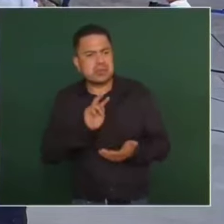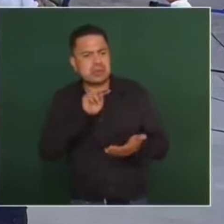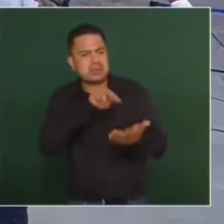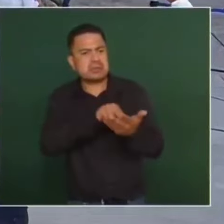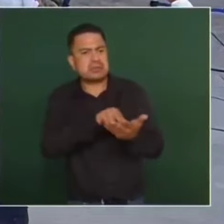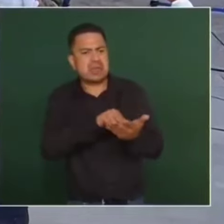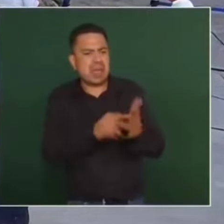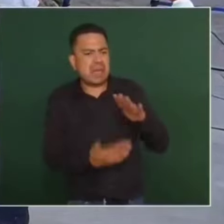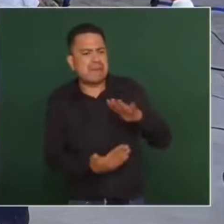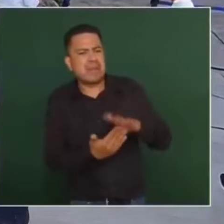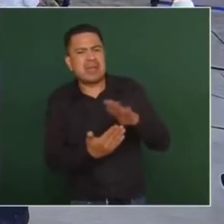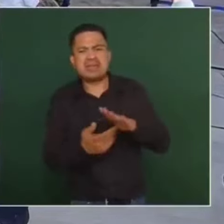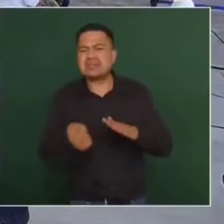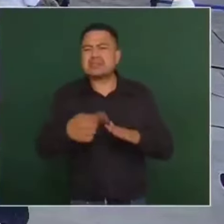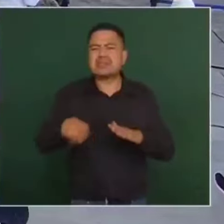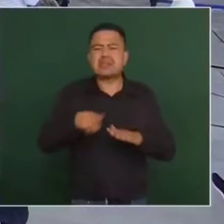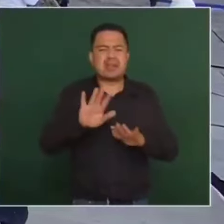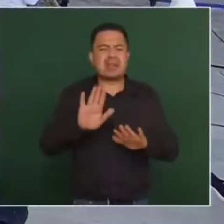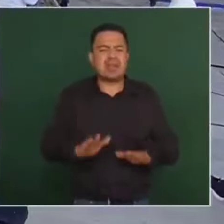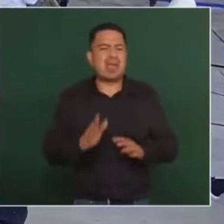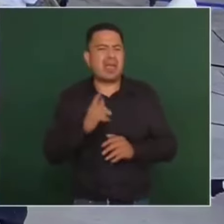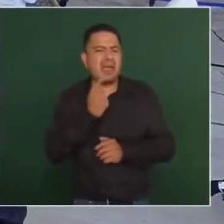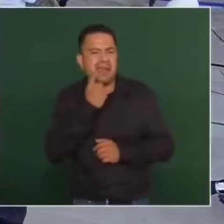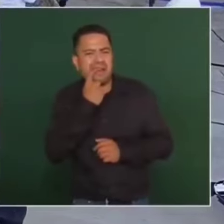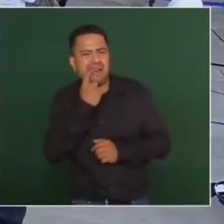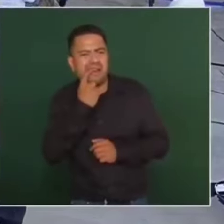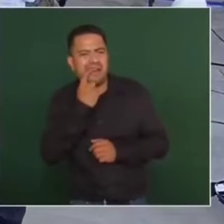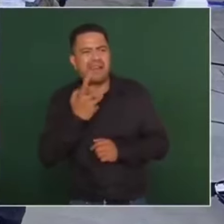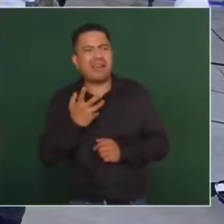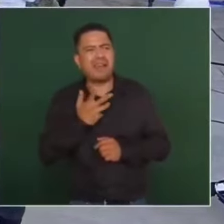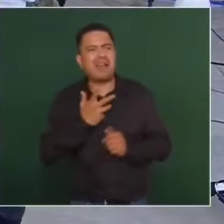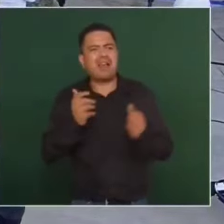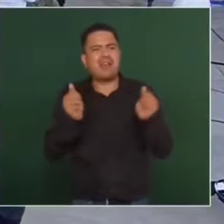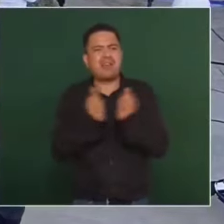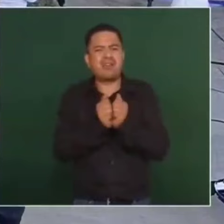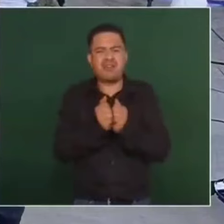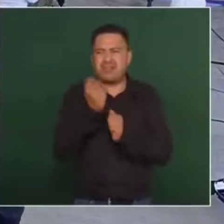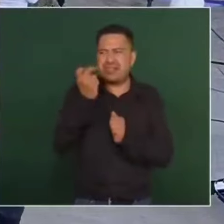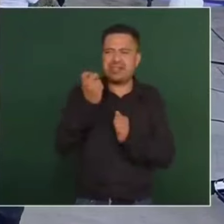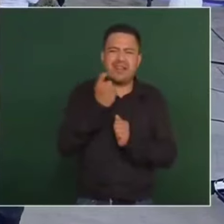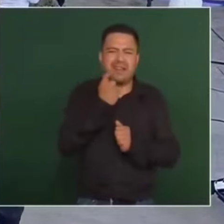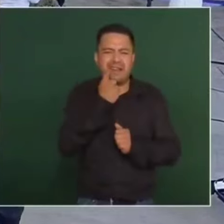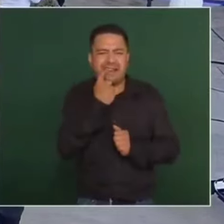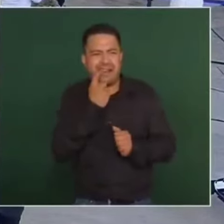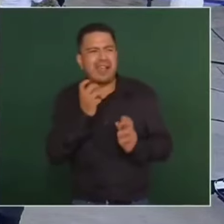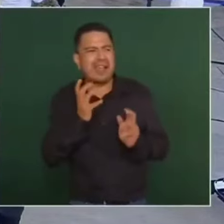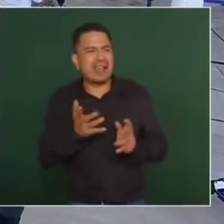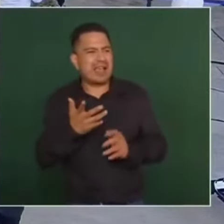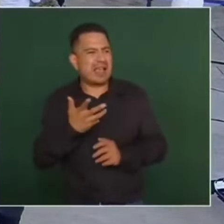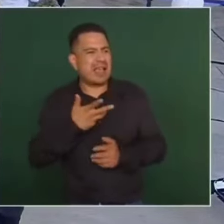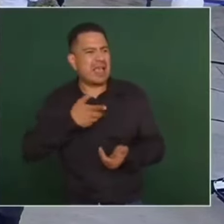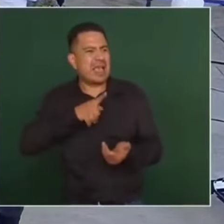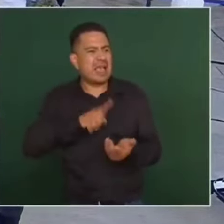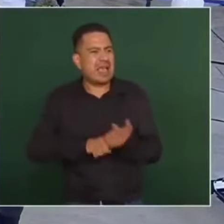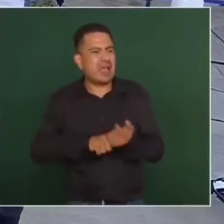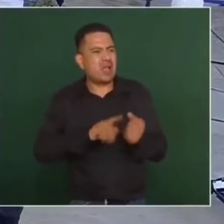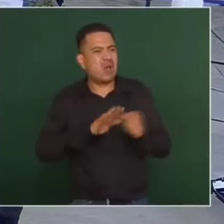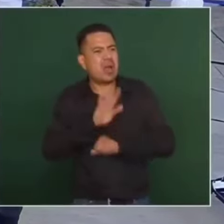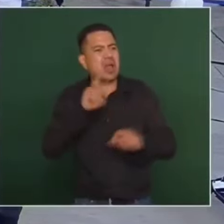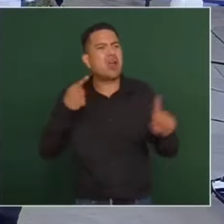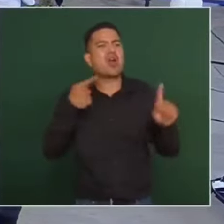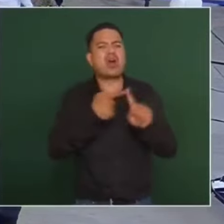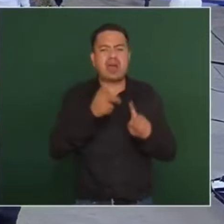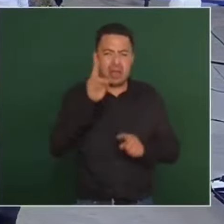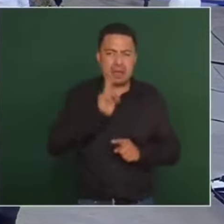¿Por qué se ya traen un plan con ese plan con maña, con ese propósito?